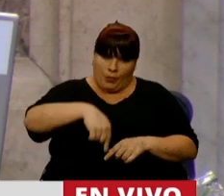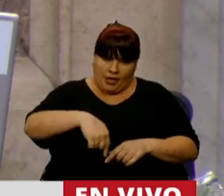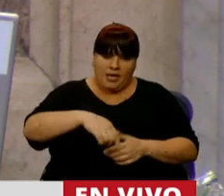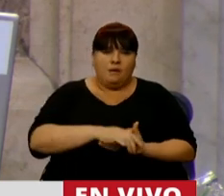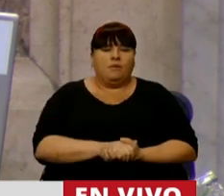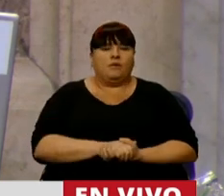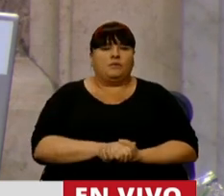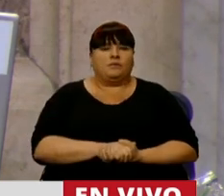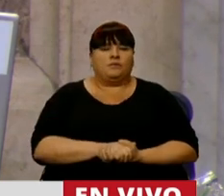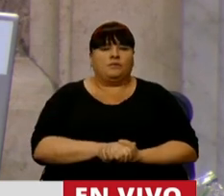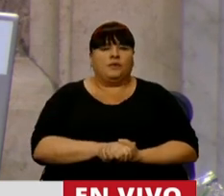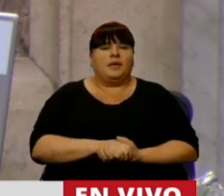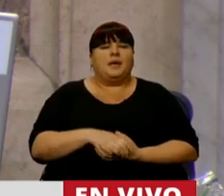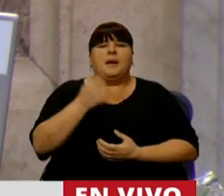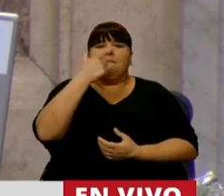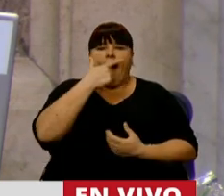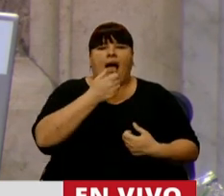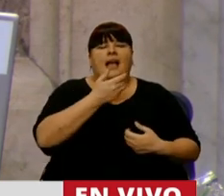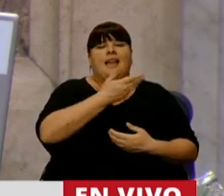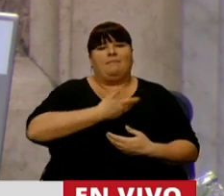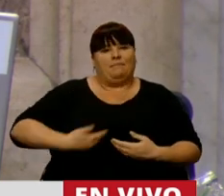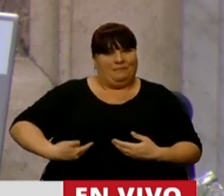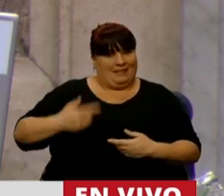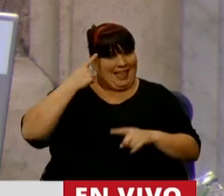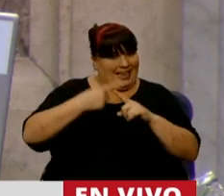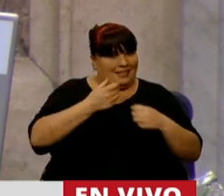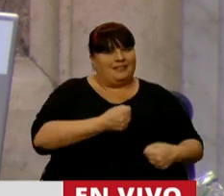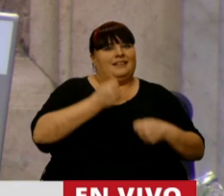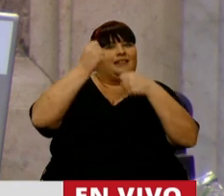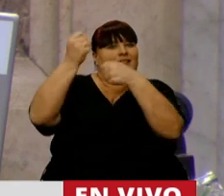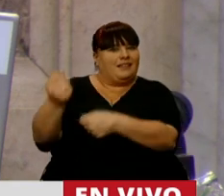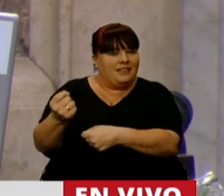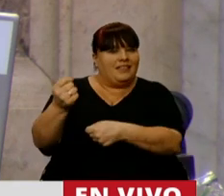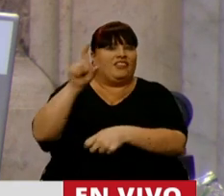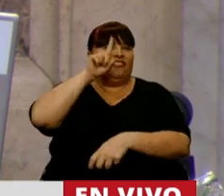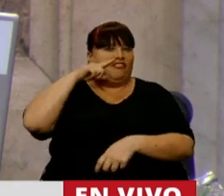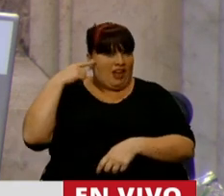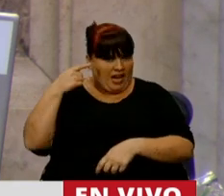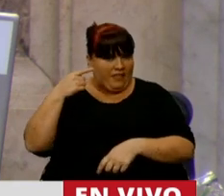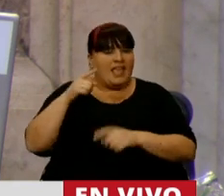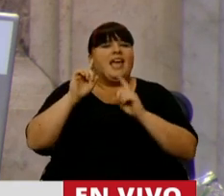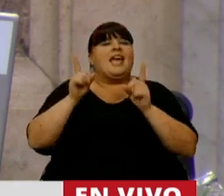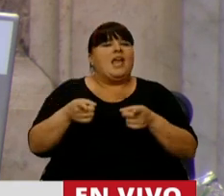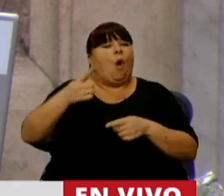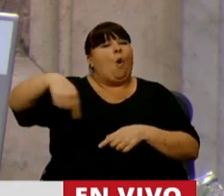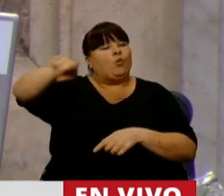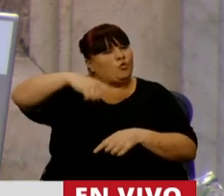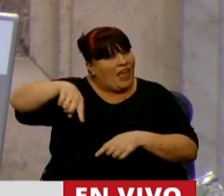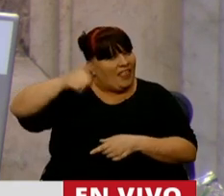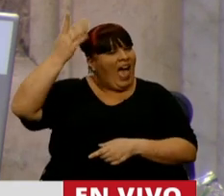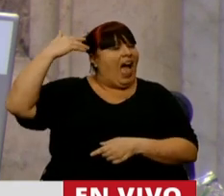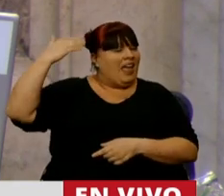Mauricio Macri le pasó el bastón de mando a Alberto Fernández. Sin embargo, ustedes